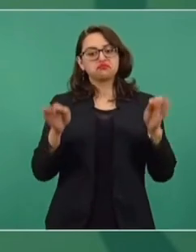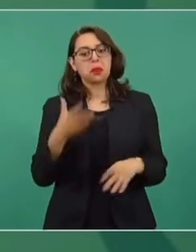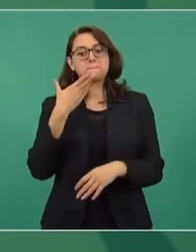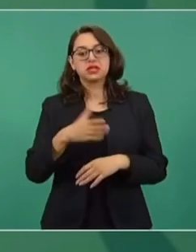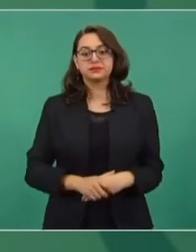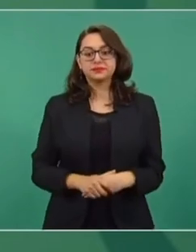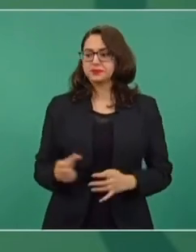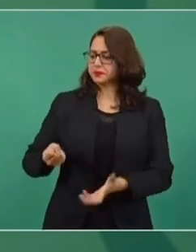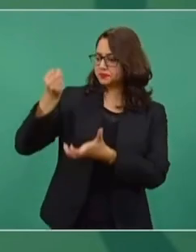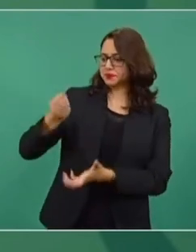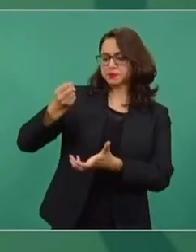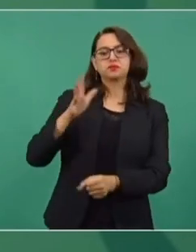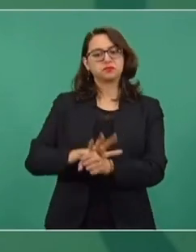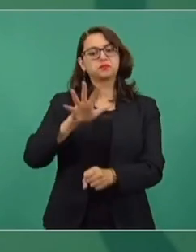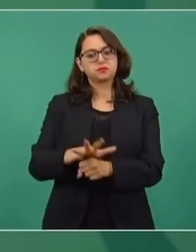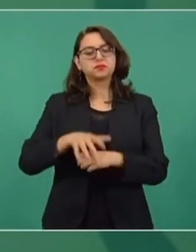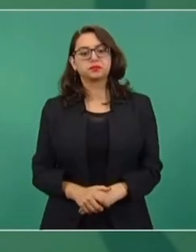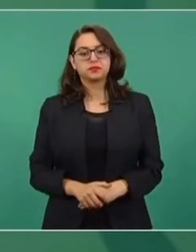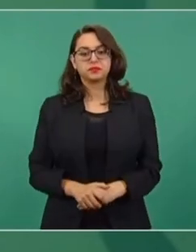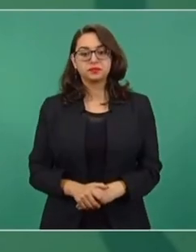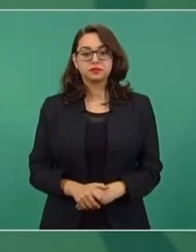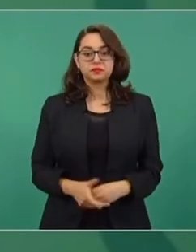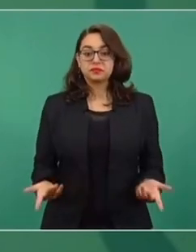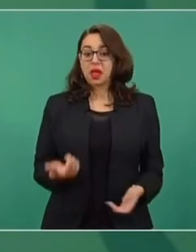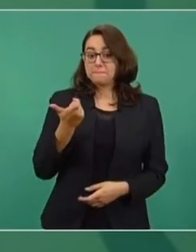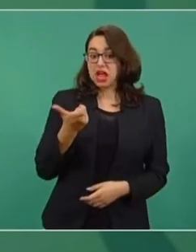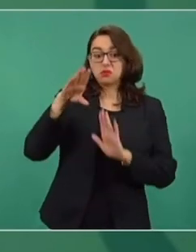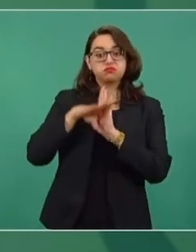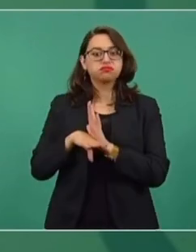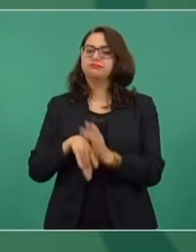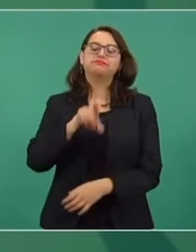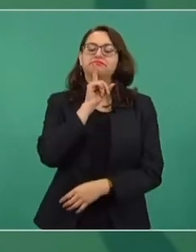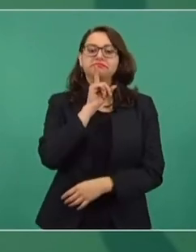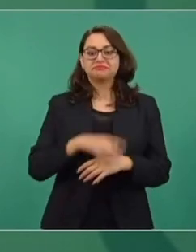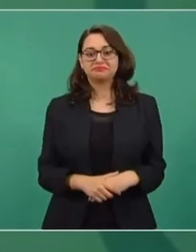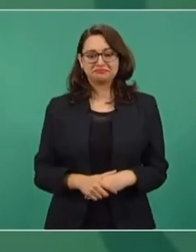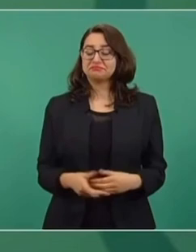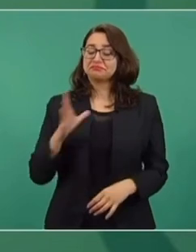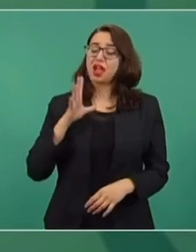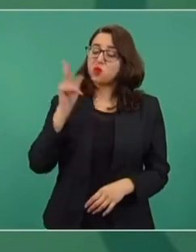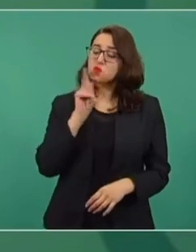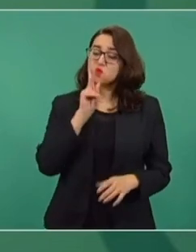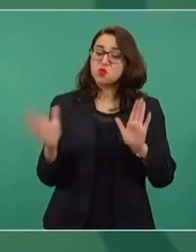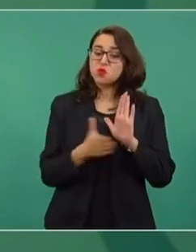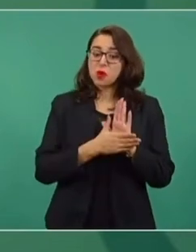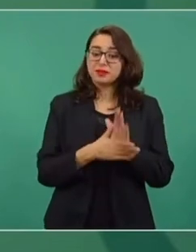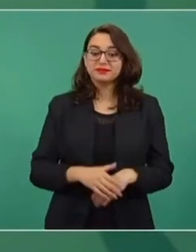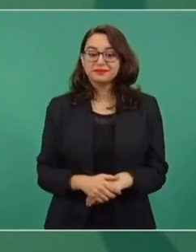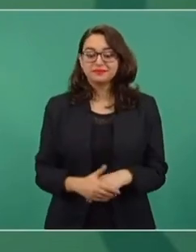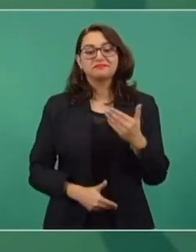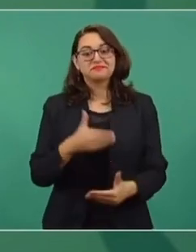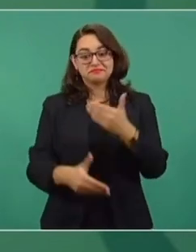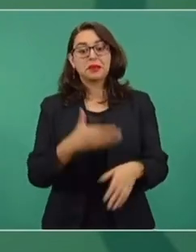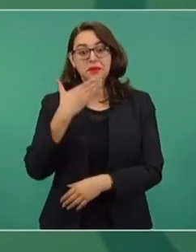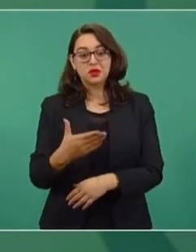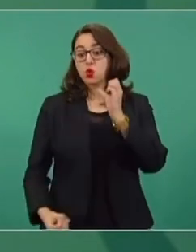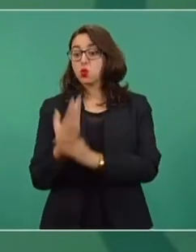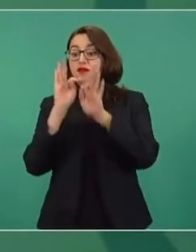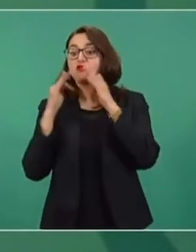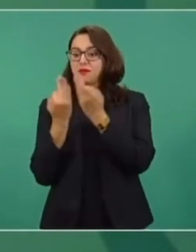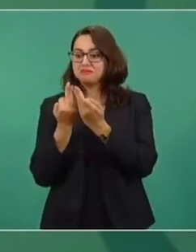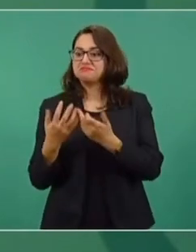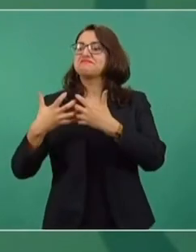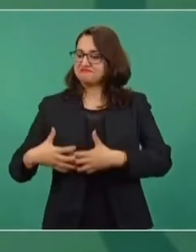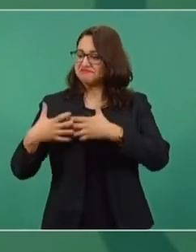Tenemos finanzas públicas estables, no hay devaluación. En fin, vamos bien. Sí funciona nuestro modelo.